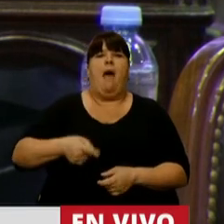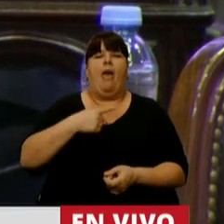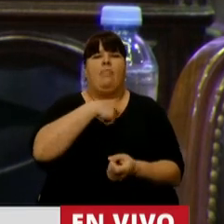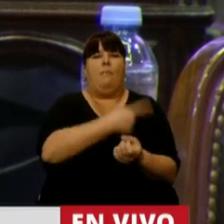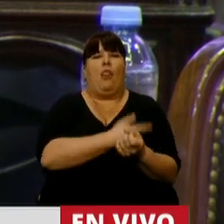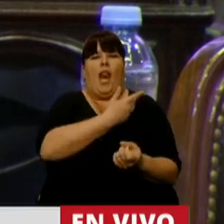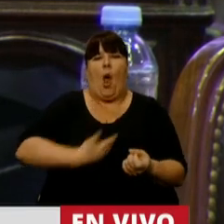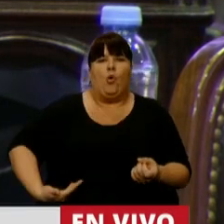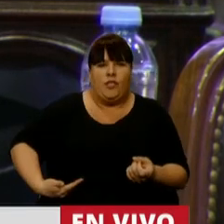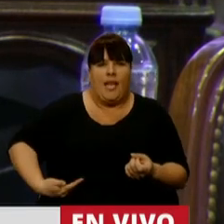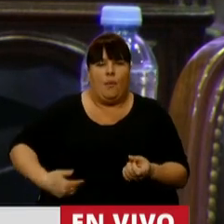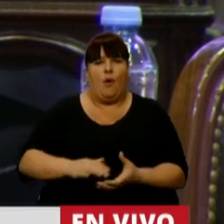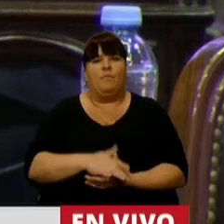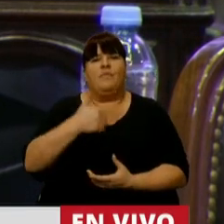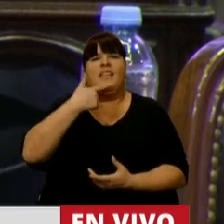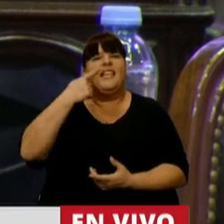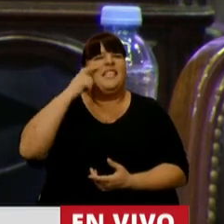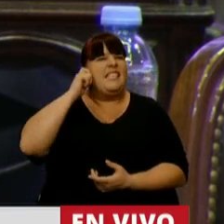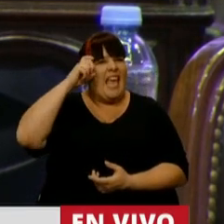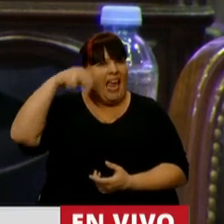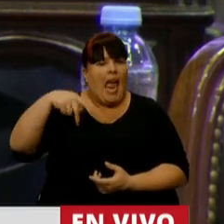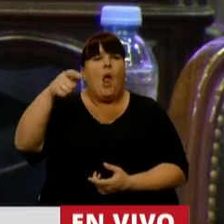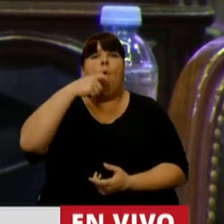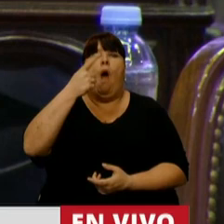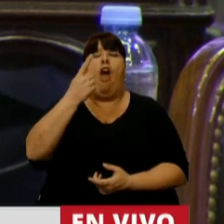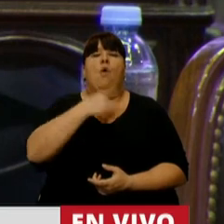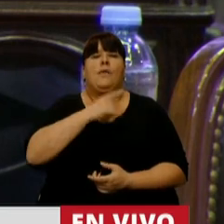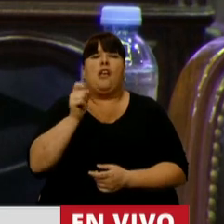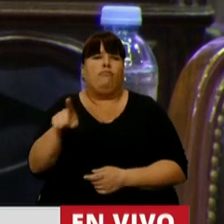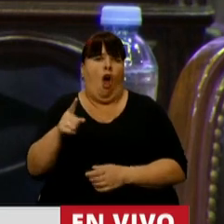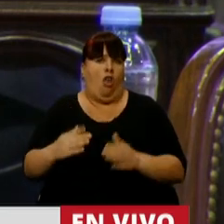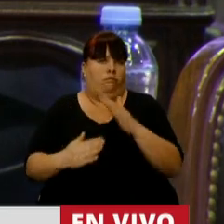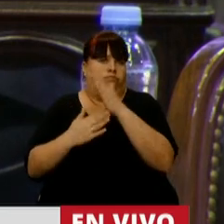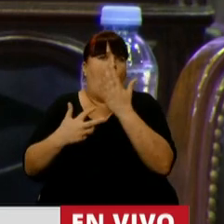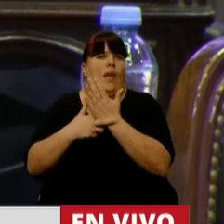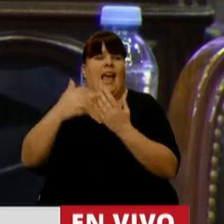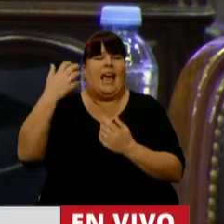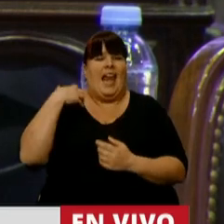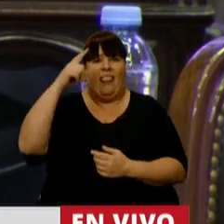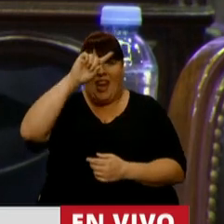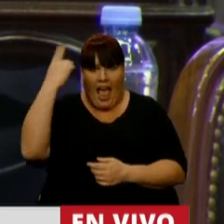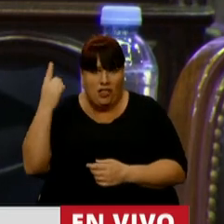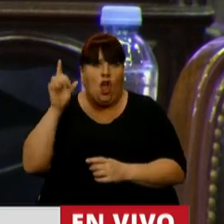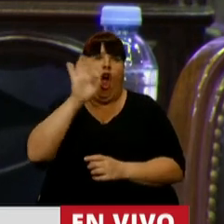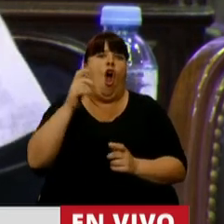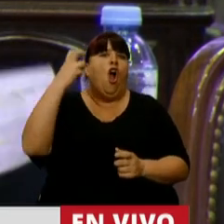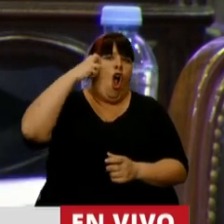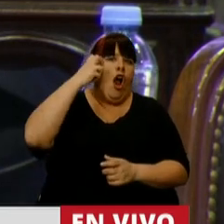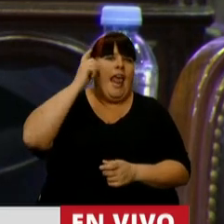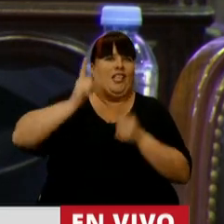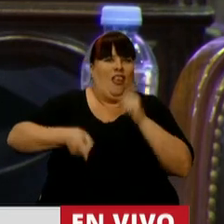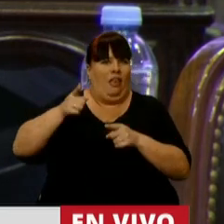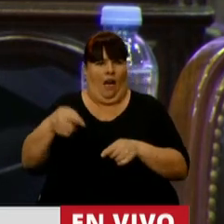Ejecutivo, de la CIGEN, cuando las universidades tienen un control interno a cargo de la Auditoría General de la Nación y, en todo caso, del Congreso.